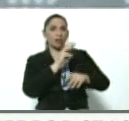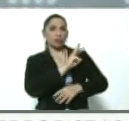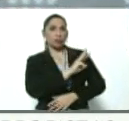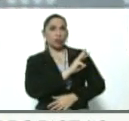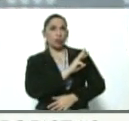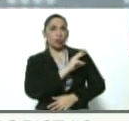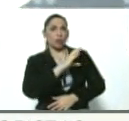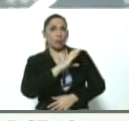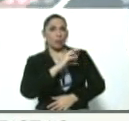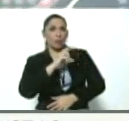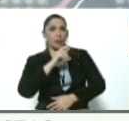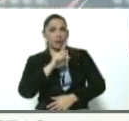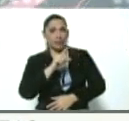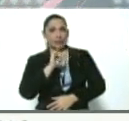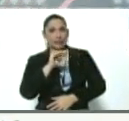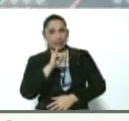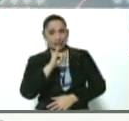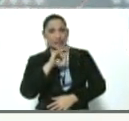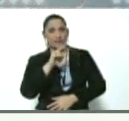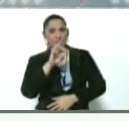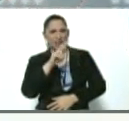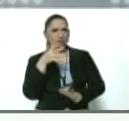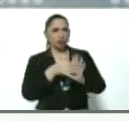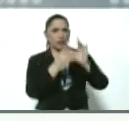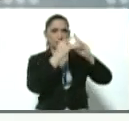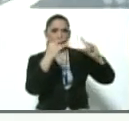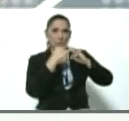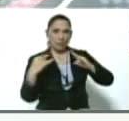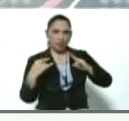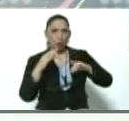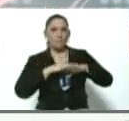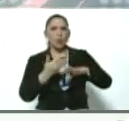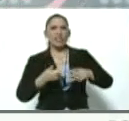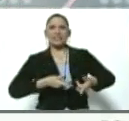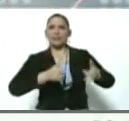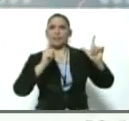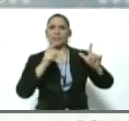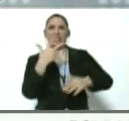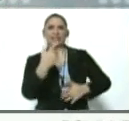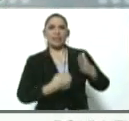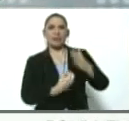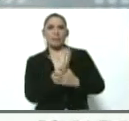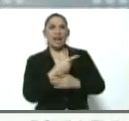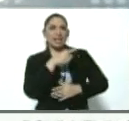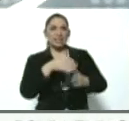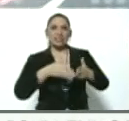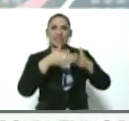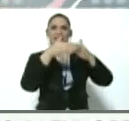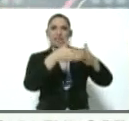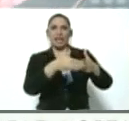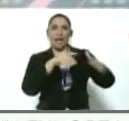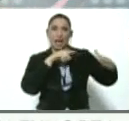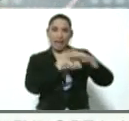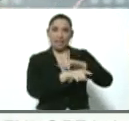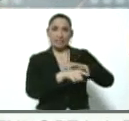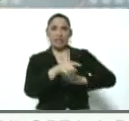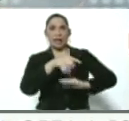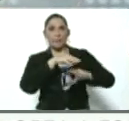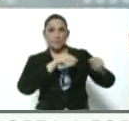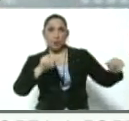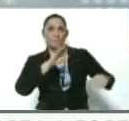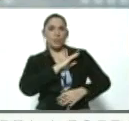Cliver Alcalá sobre estos campamentos, ¿por qué se permite entonces el 3 de mayo que estas lanchas entren en territorio